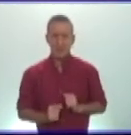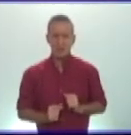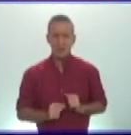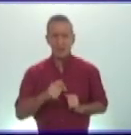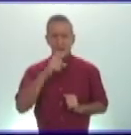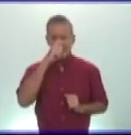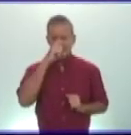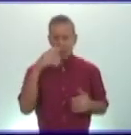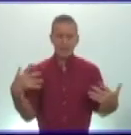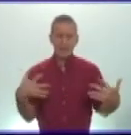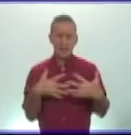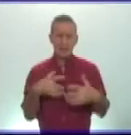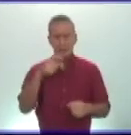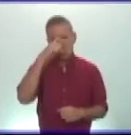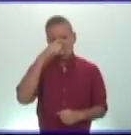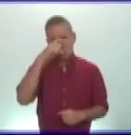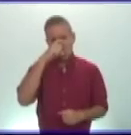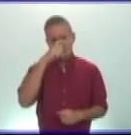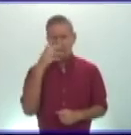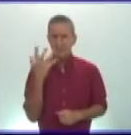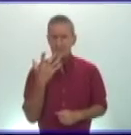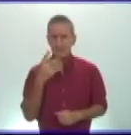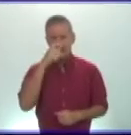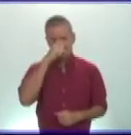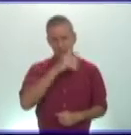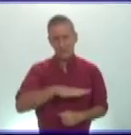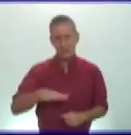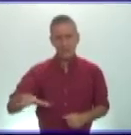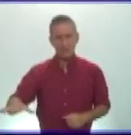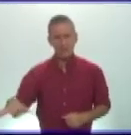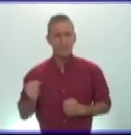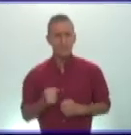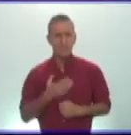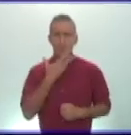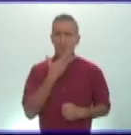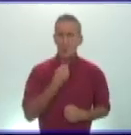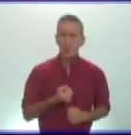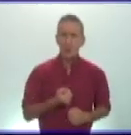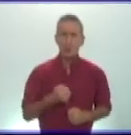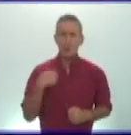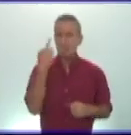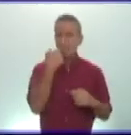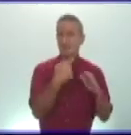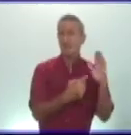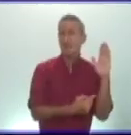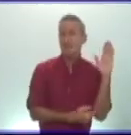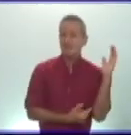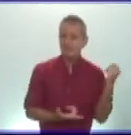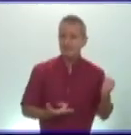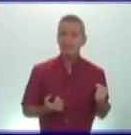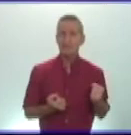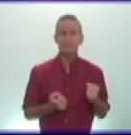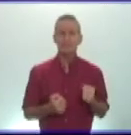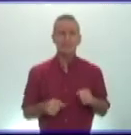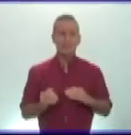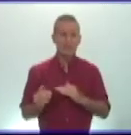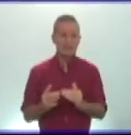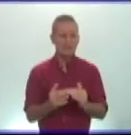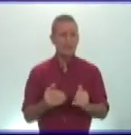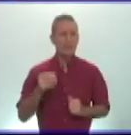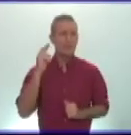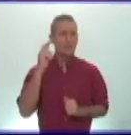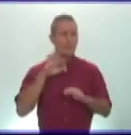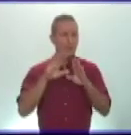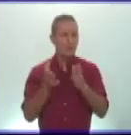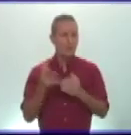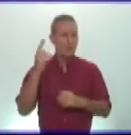niños de los adolescentes nuestros y caracteriza esas civilizaciones del mundo antiguo dice que se lo estoy insistiendo los encuentros anteriores porque